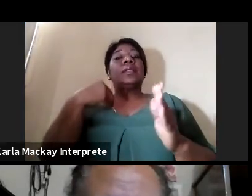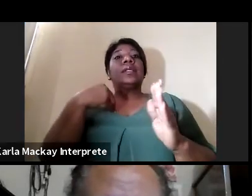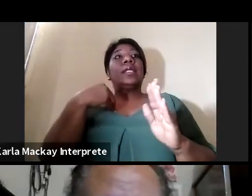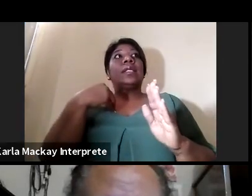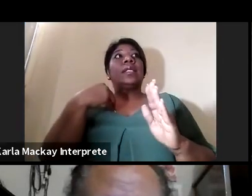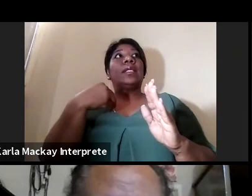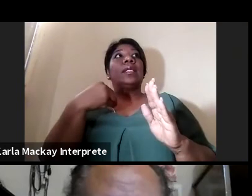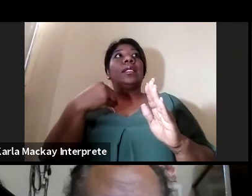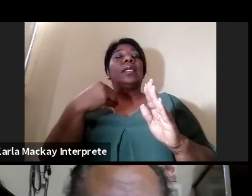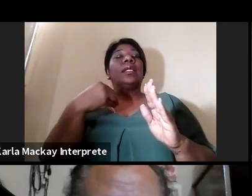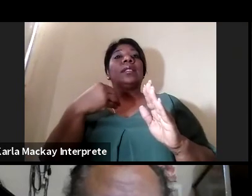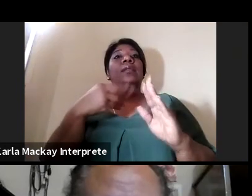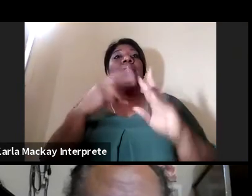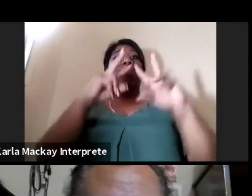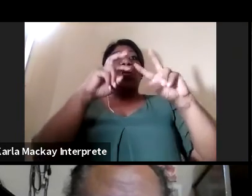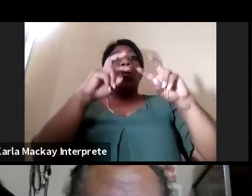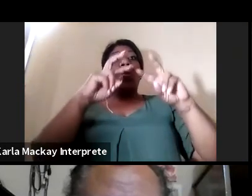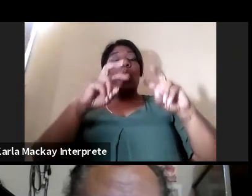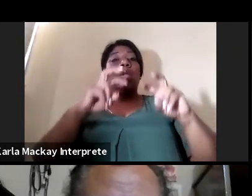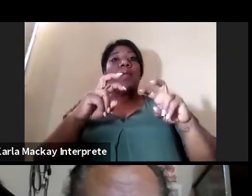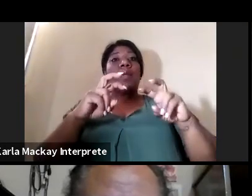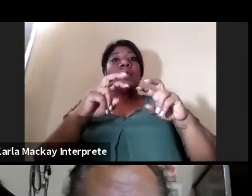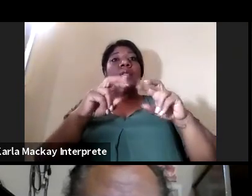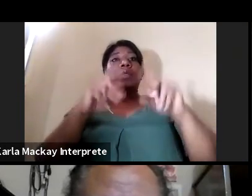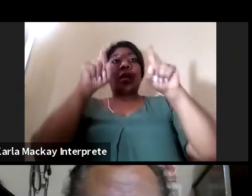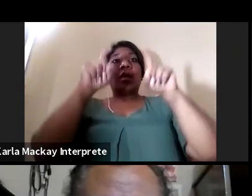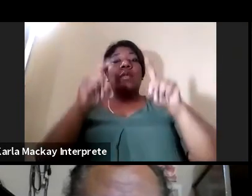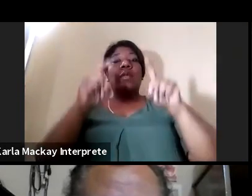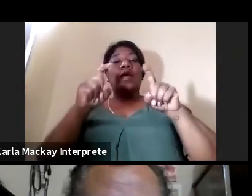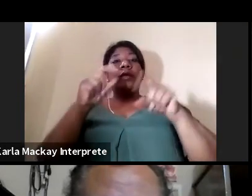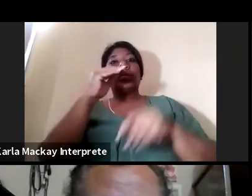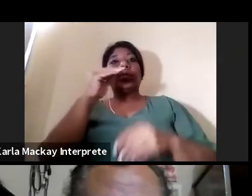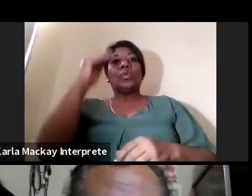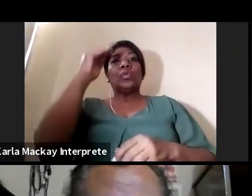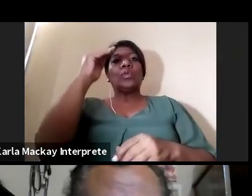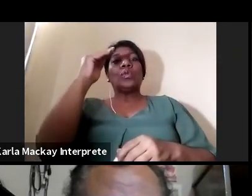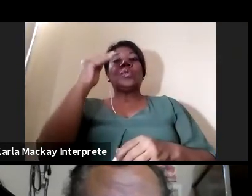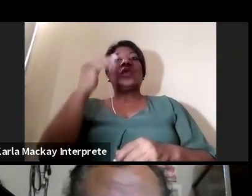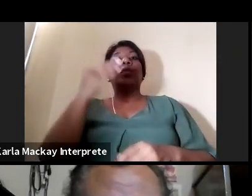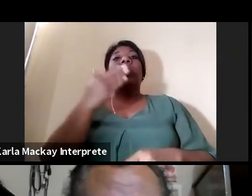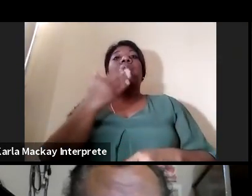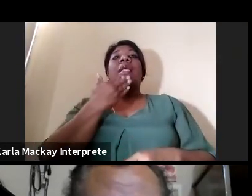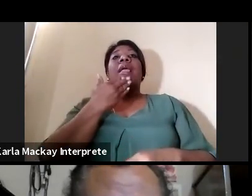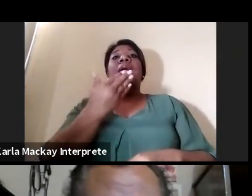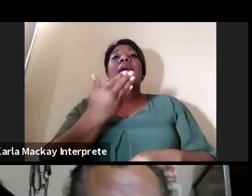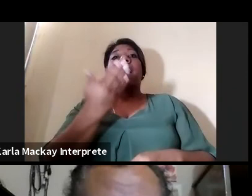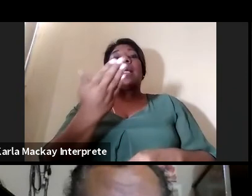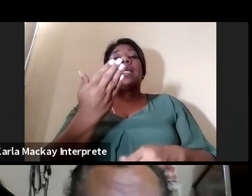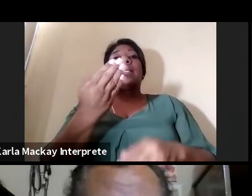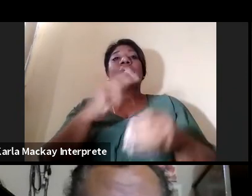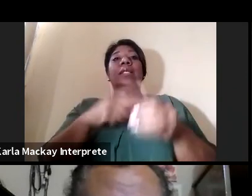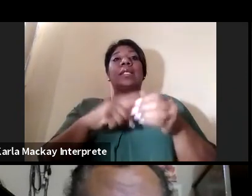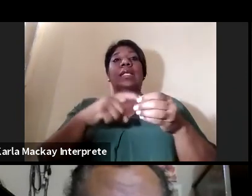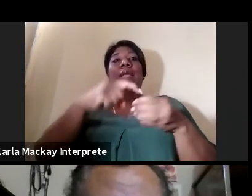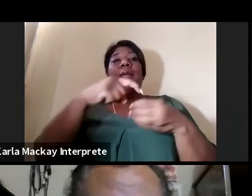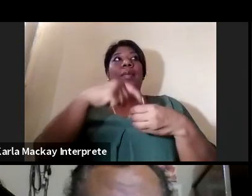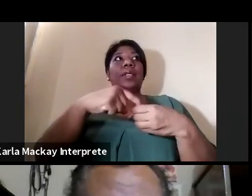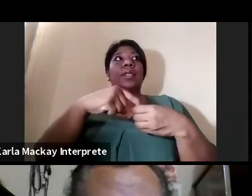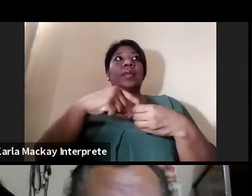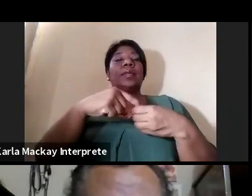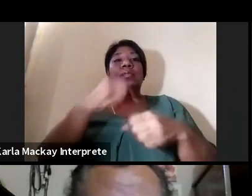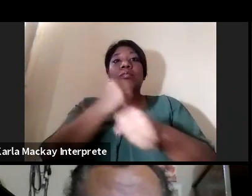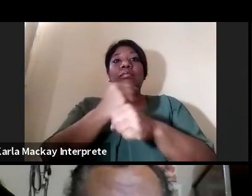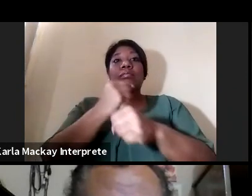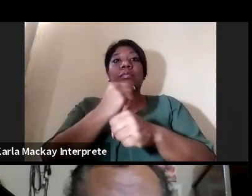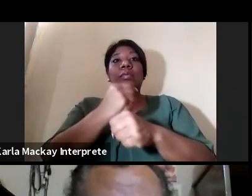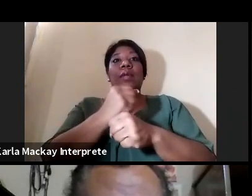mundo de la educación superior agradezco sensiblemente esta participación en trabajos que todos